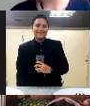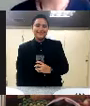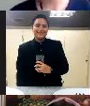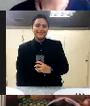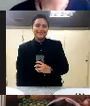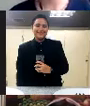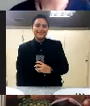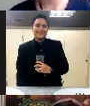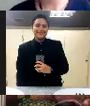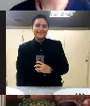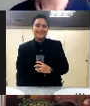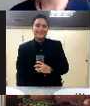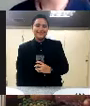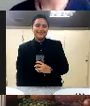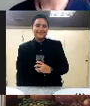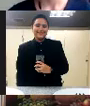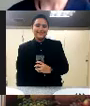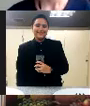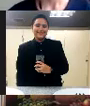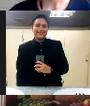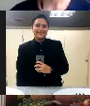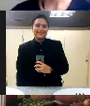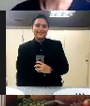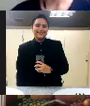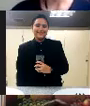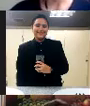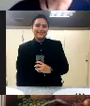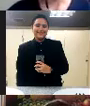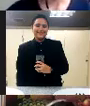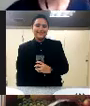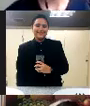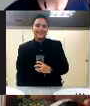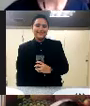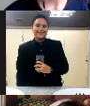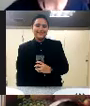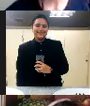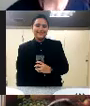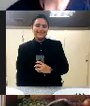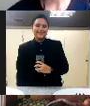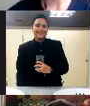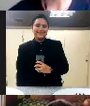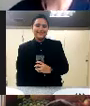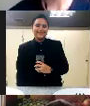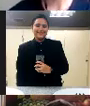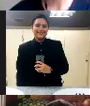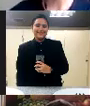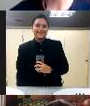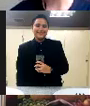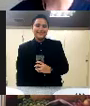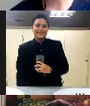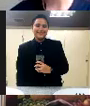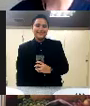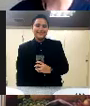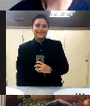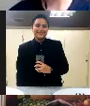Convertirte en emprendedor. Construir tu propio negocio desde la nada o crear una startup